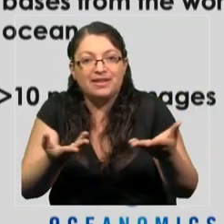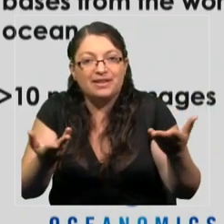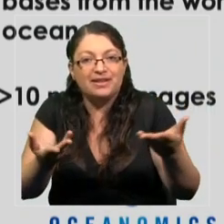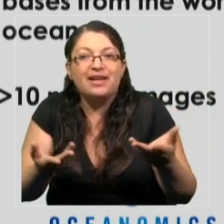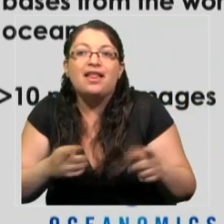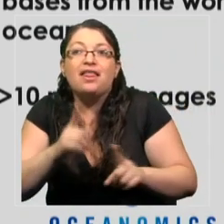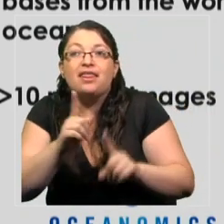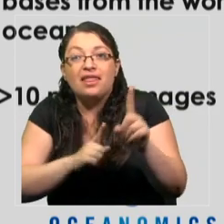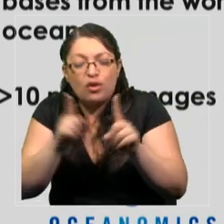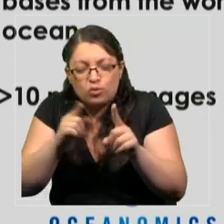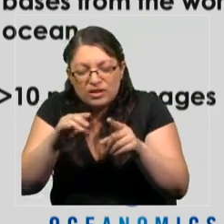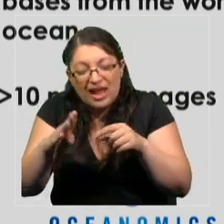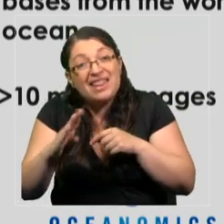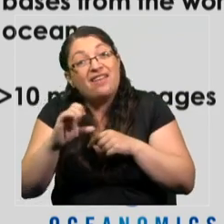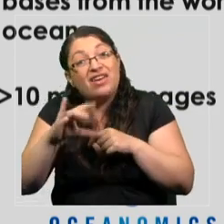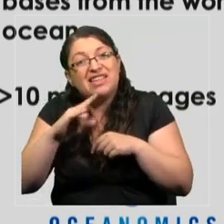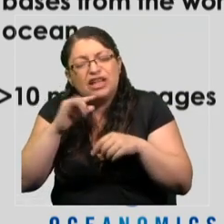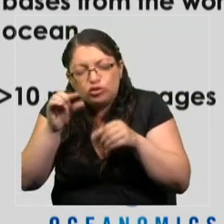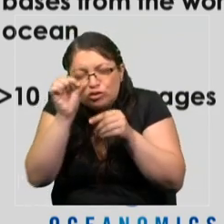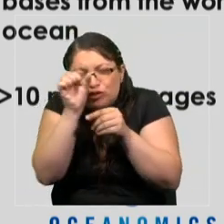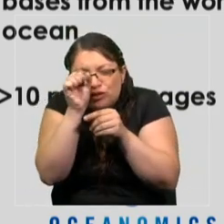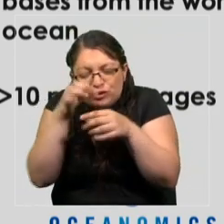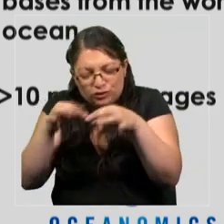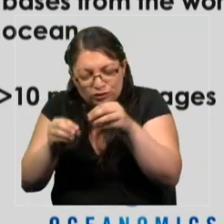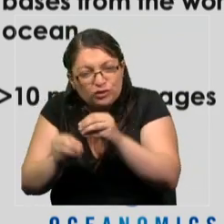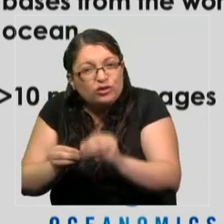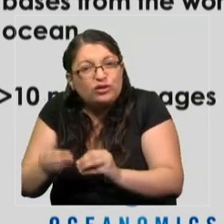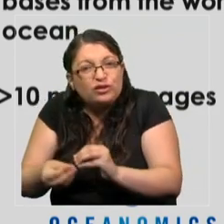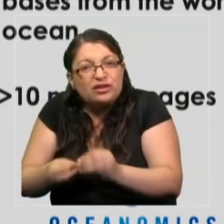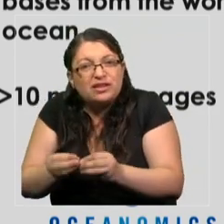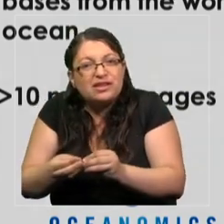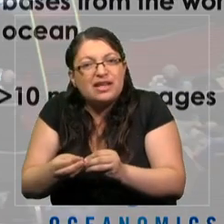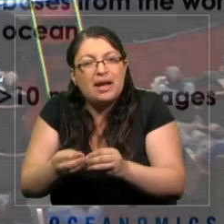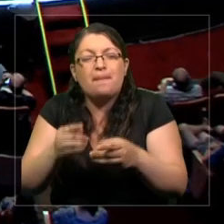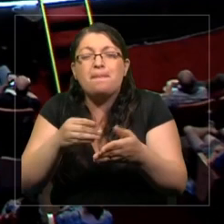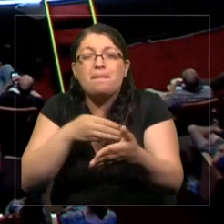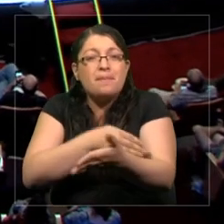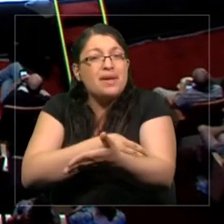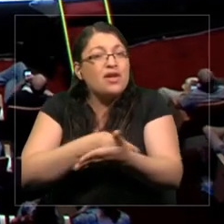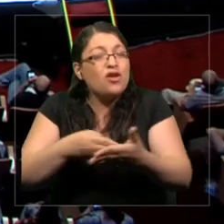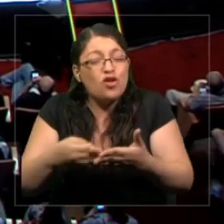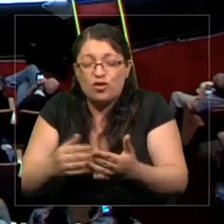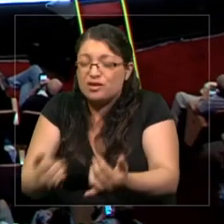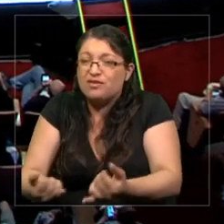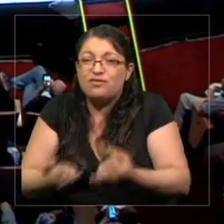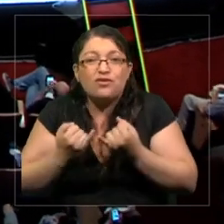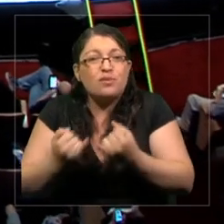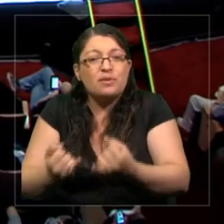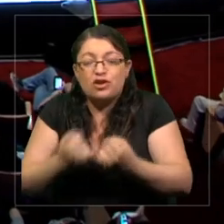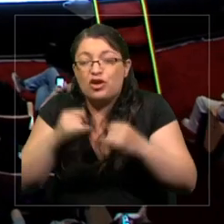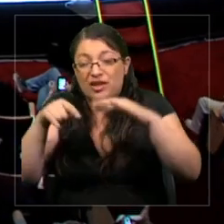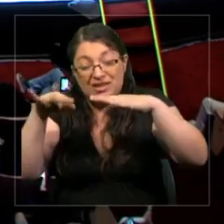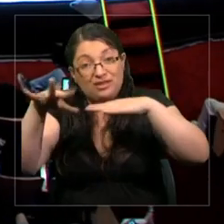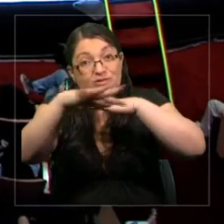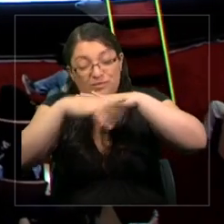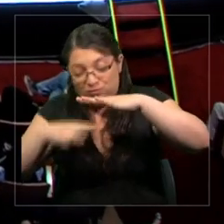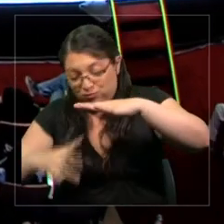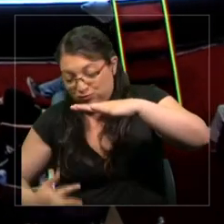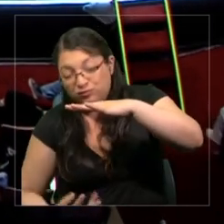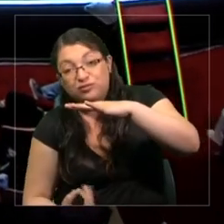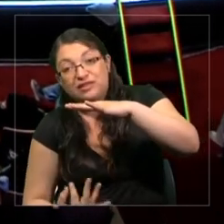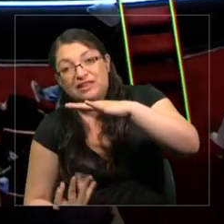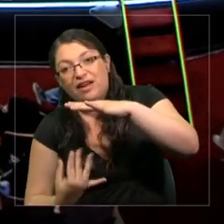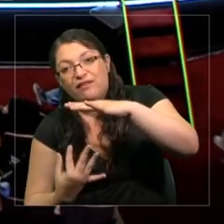bacterias y tuvimos millones de datos de estos, de este plantón utilizando dispositivos